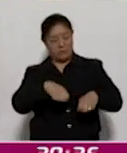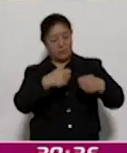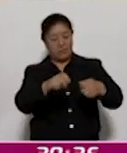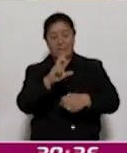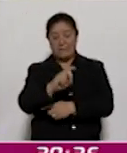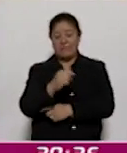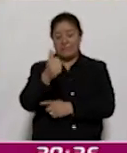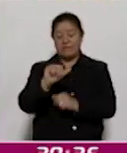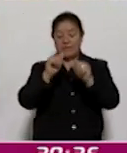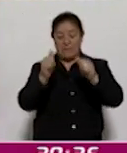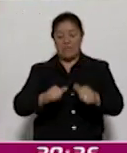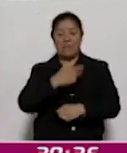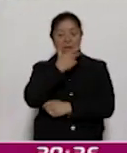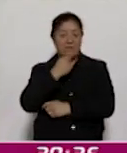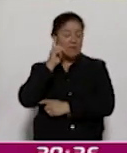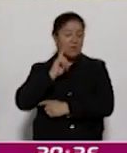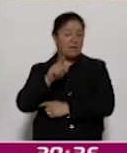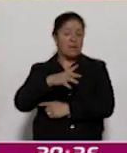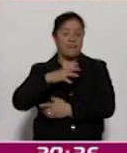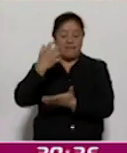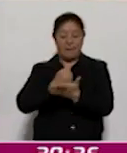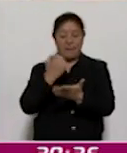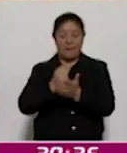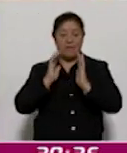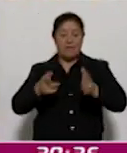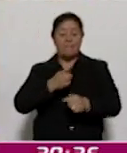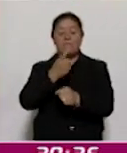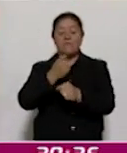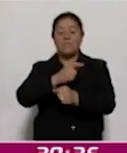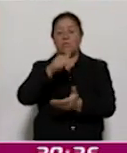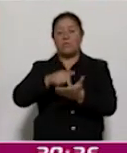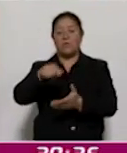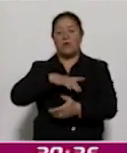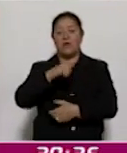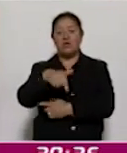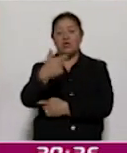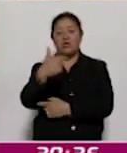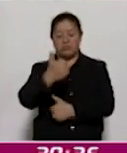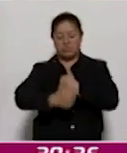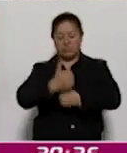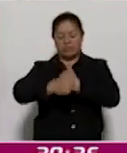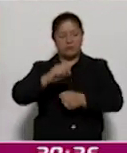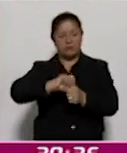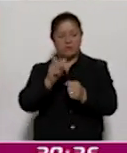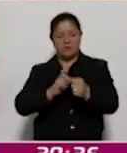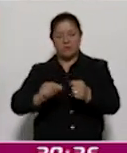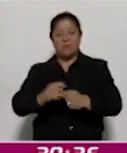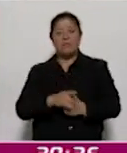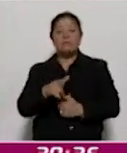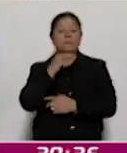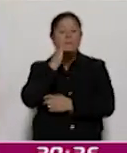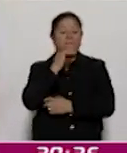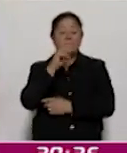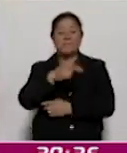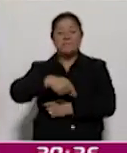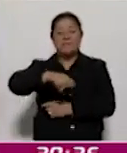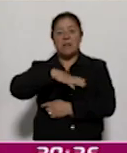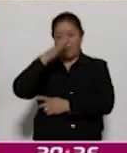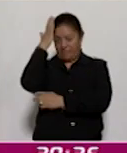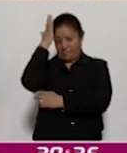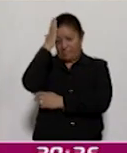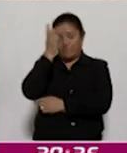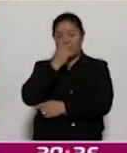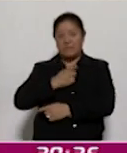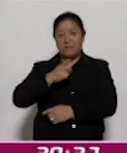artesanas y artesanos quienes obtuvieron los primeros lugares en 12 concursos nacionales. En su mensaje, la mandataria